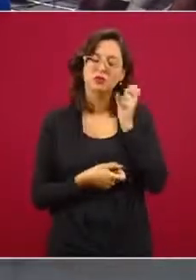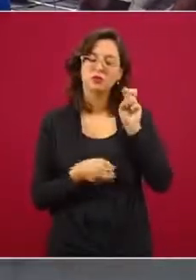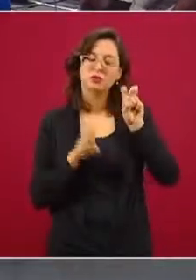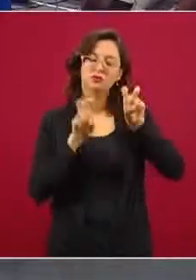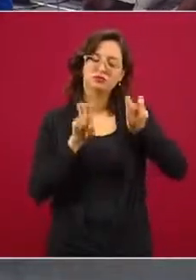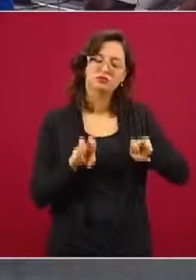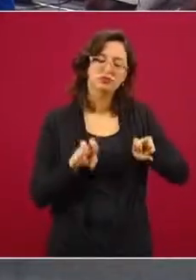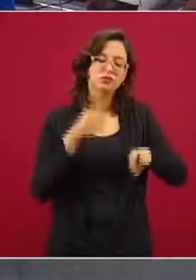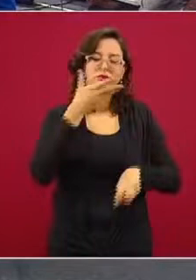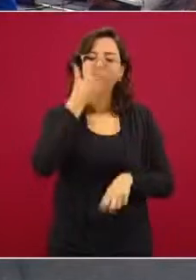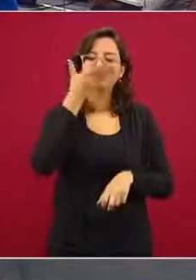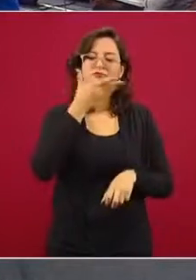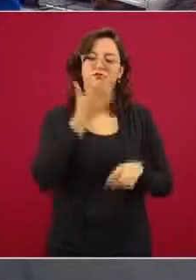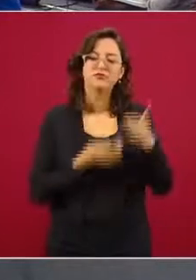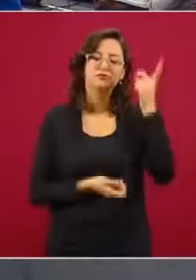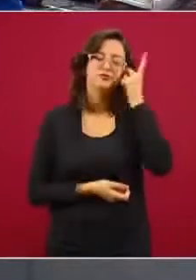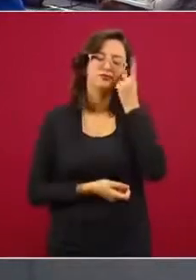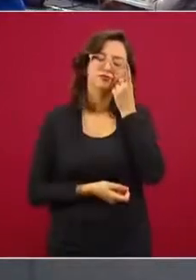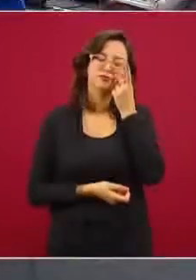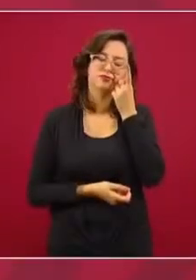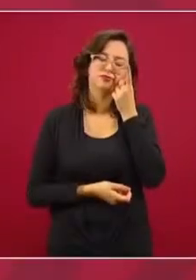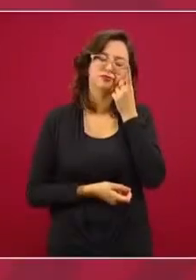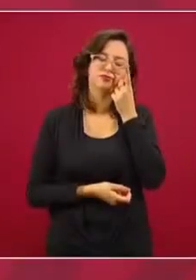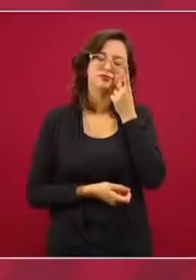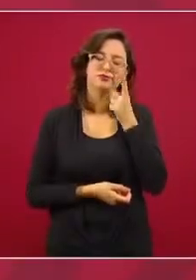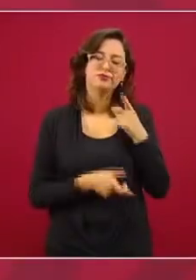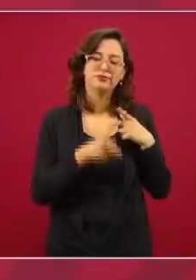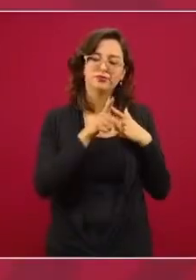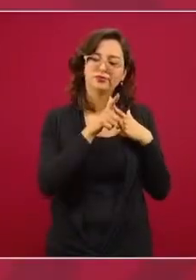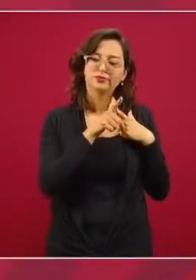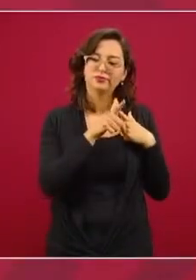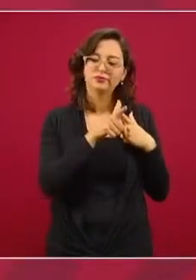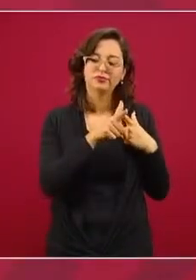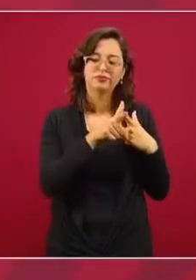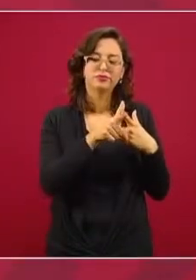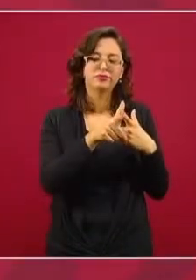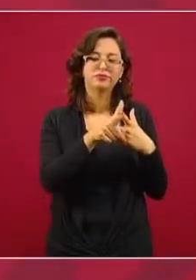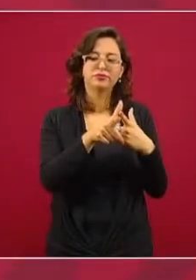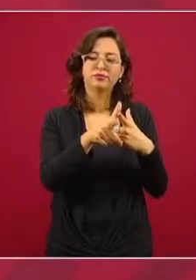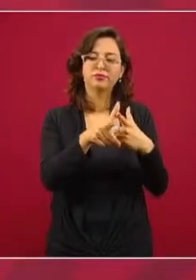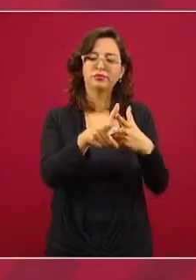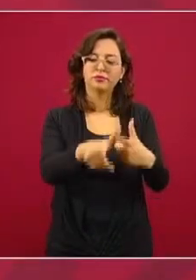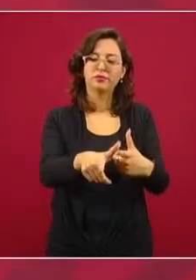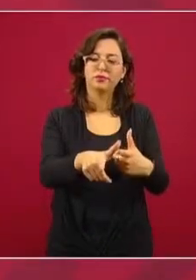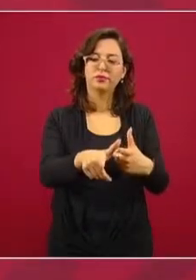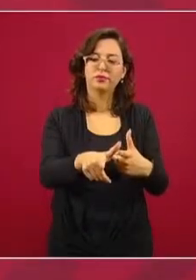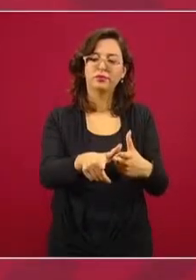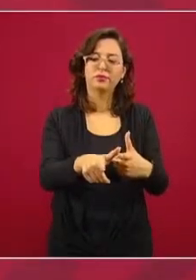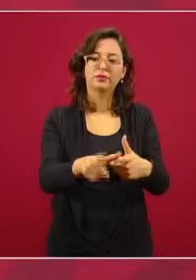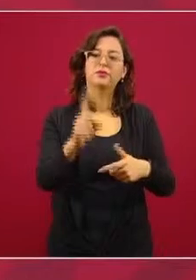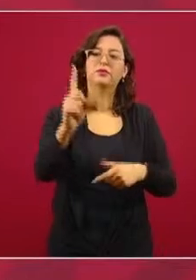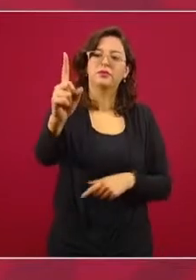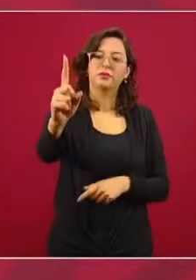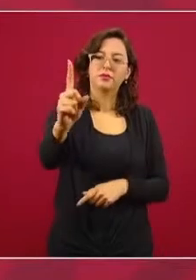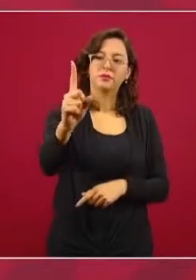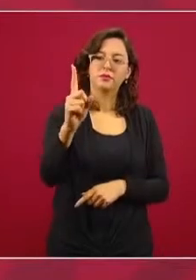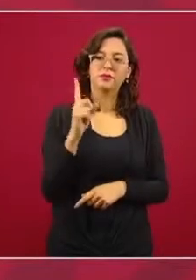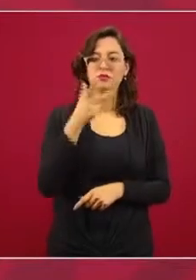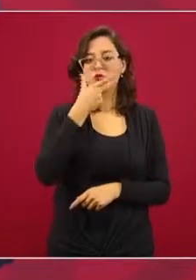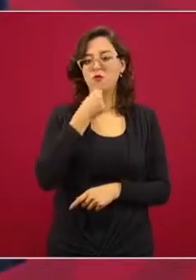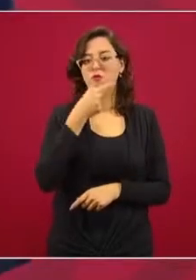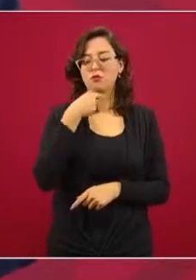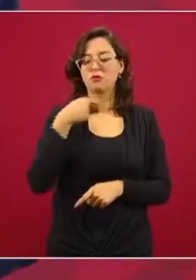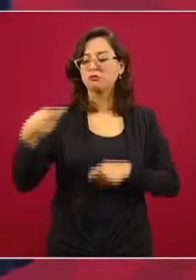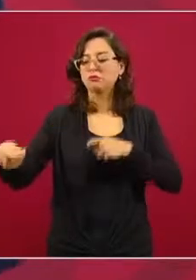seguía durmiendo, pero ya cuando pasaba en el pasillo por donde estaba